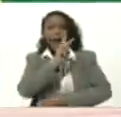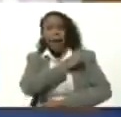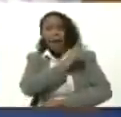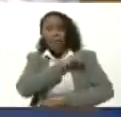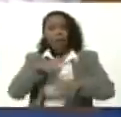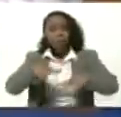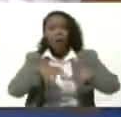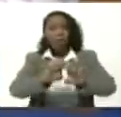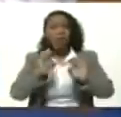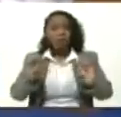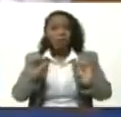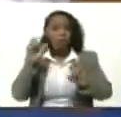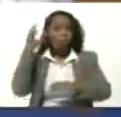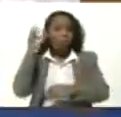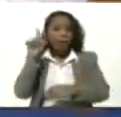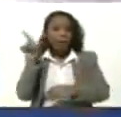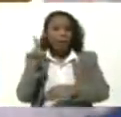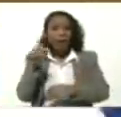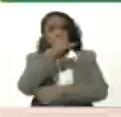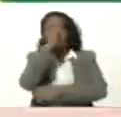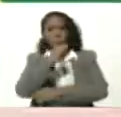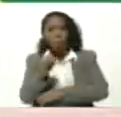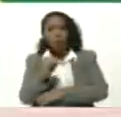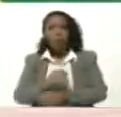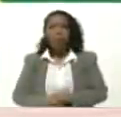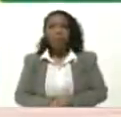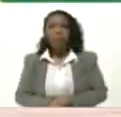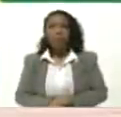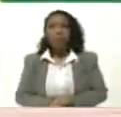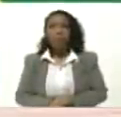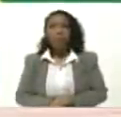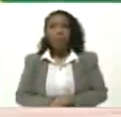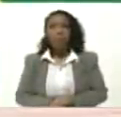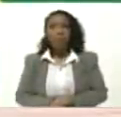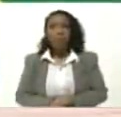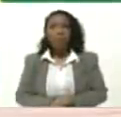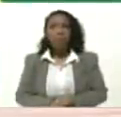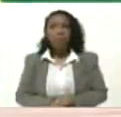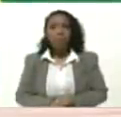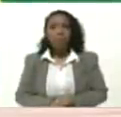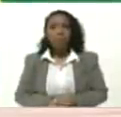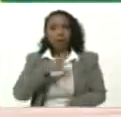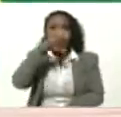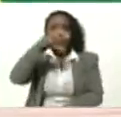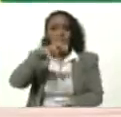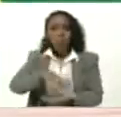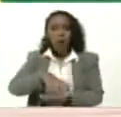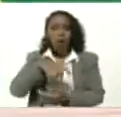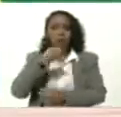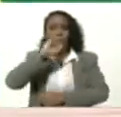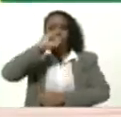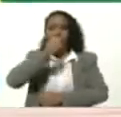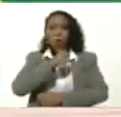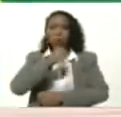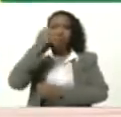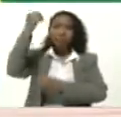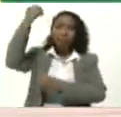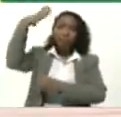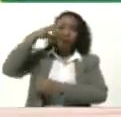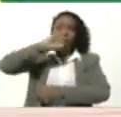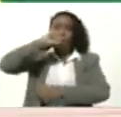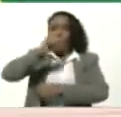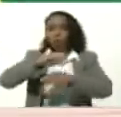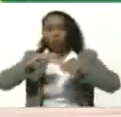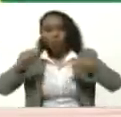zona Educativa Del Zulia La Región del Sol Amado La tierra Del Sol